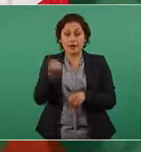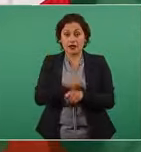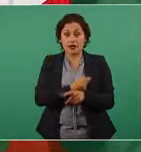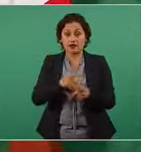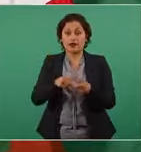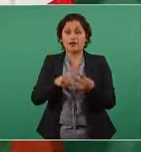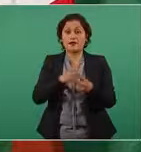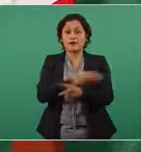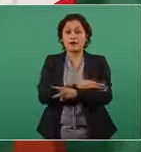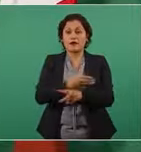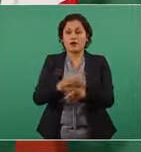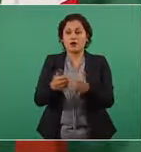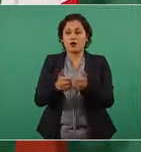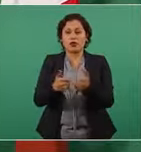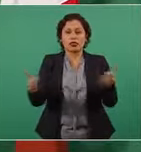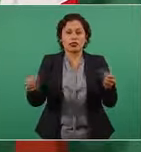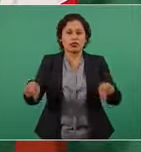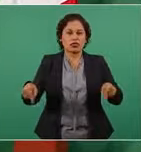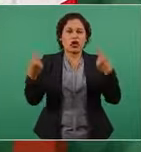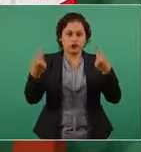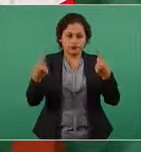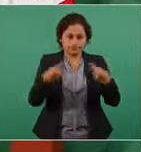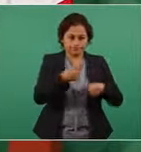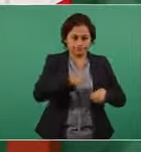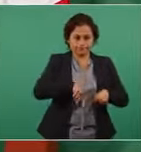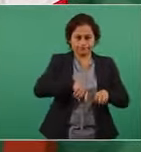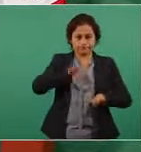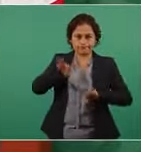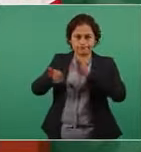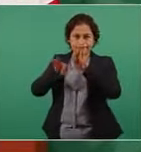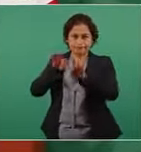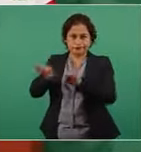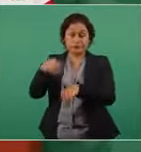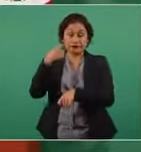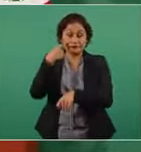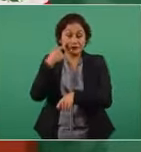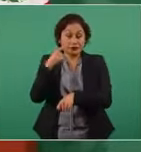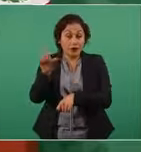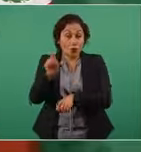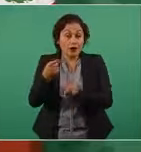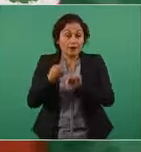al principio había muy buena comunicación